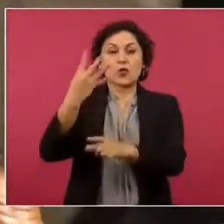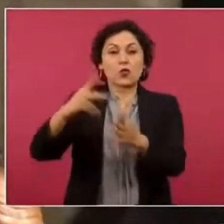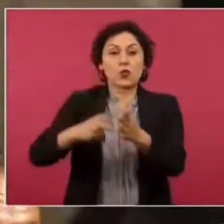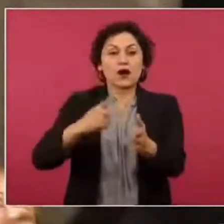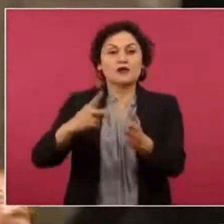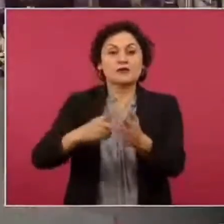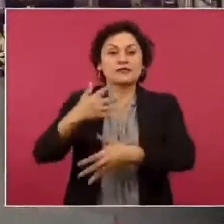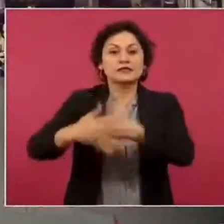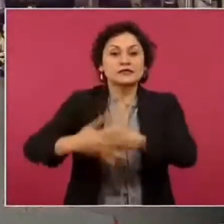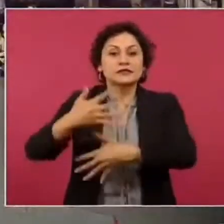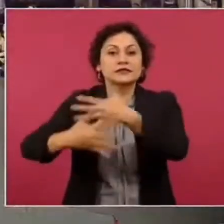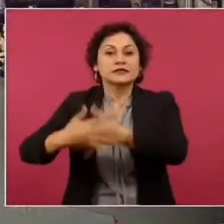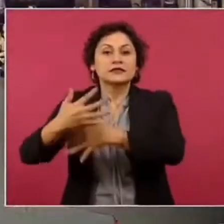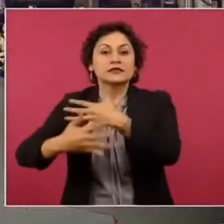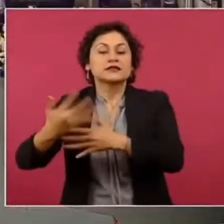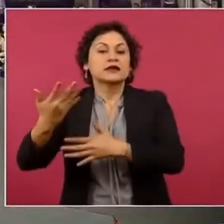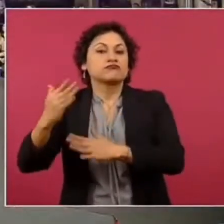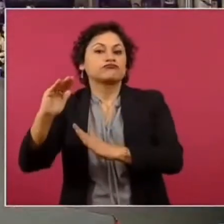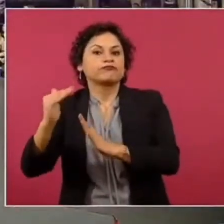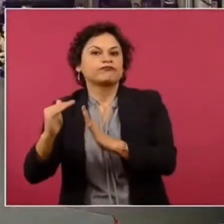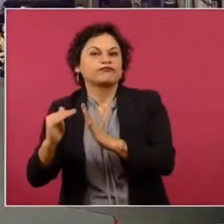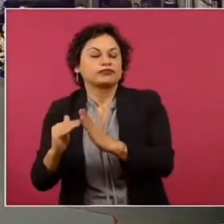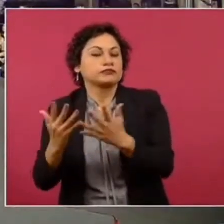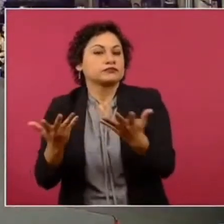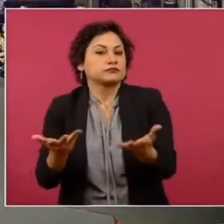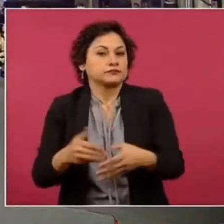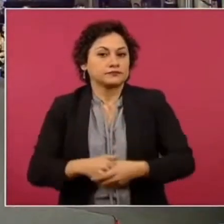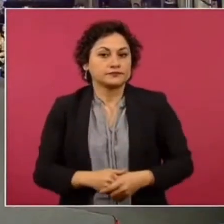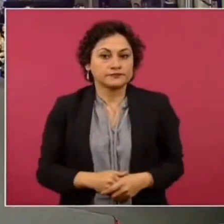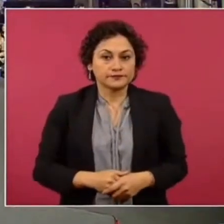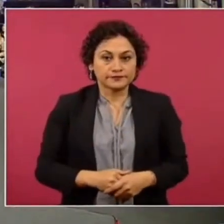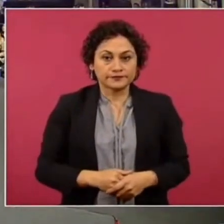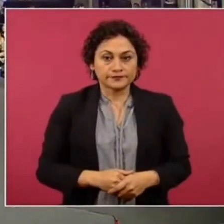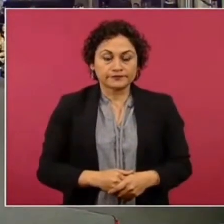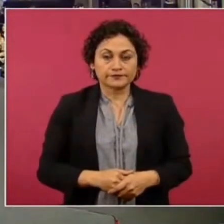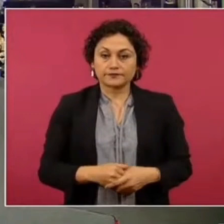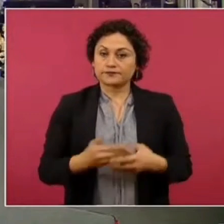Es mi primera pregunta. Bueno, en general,